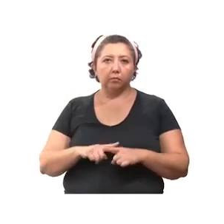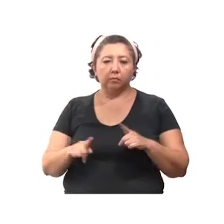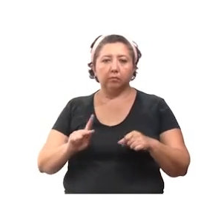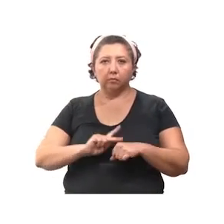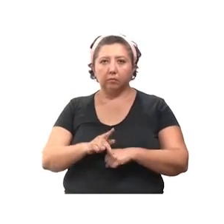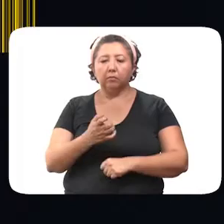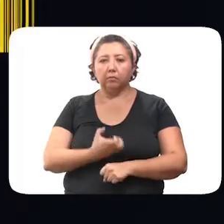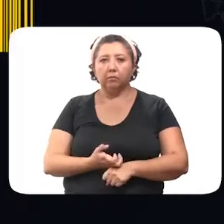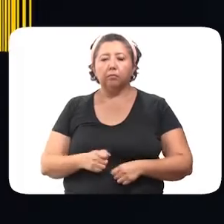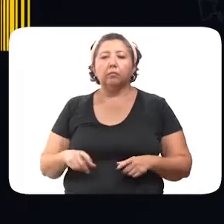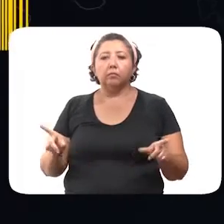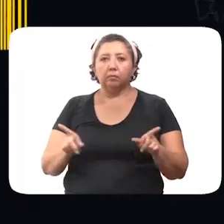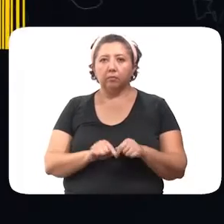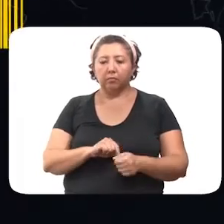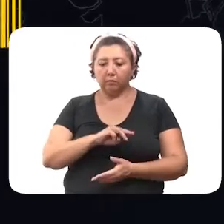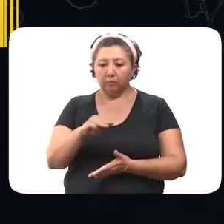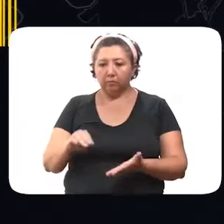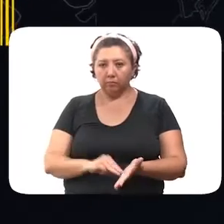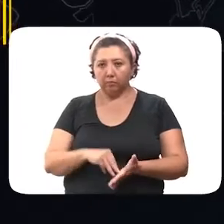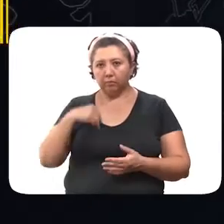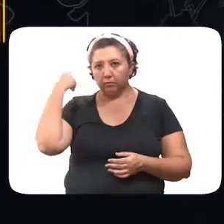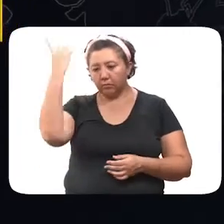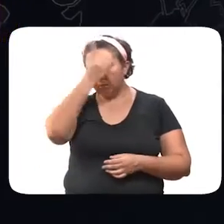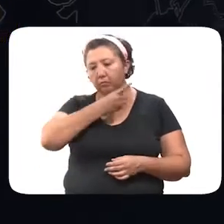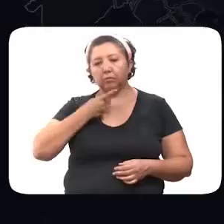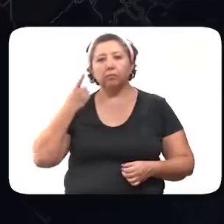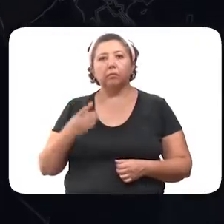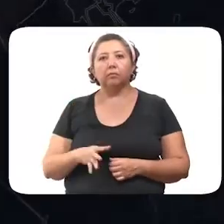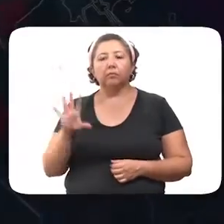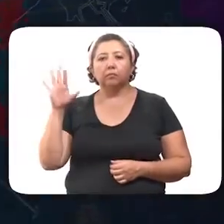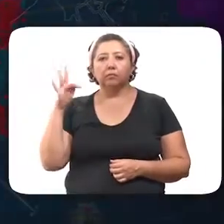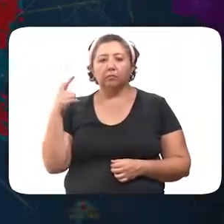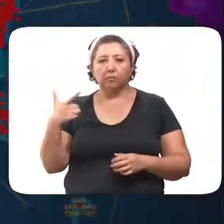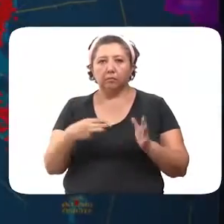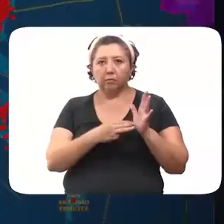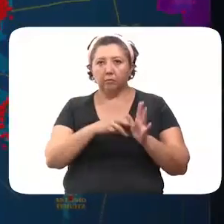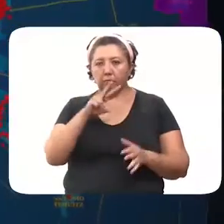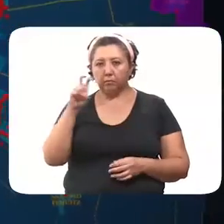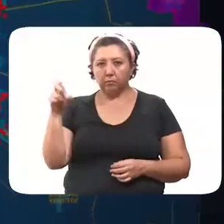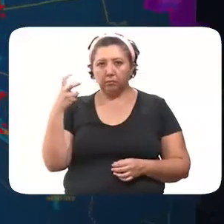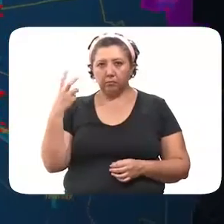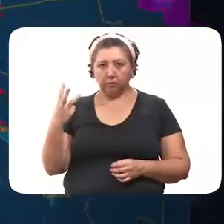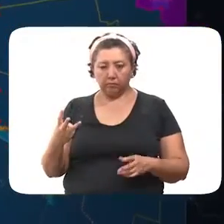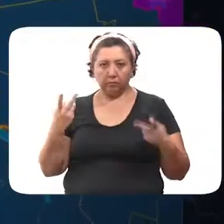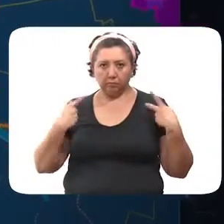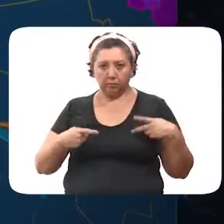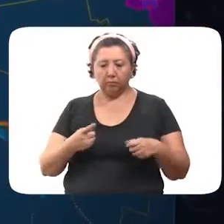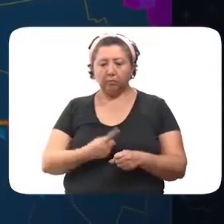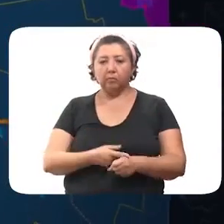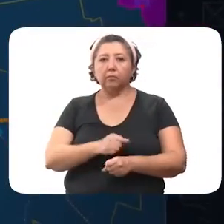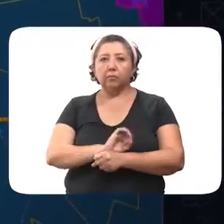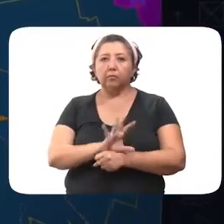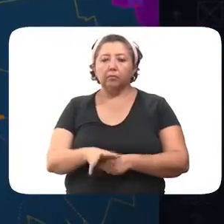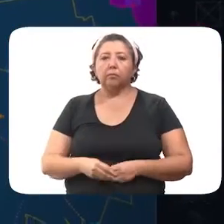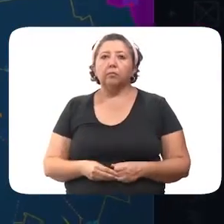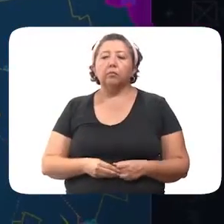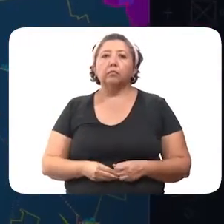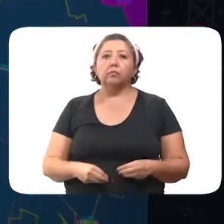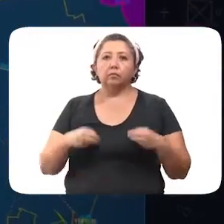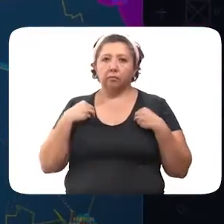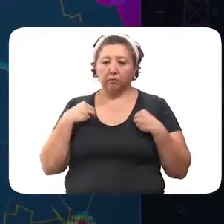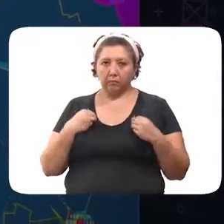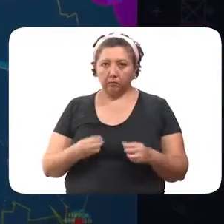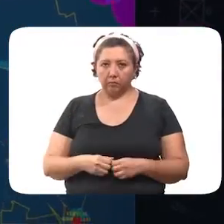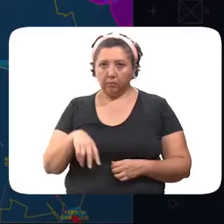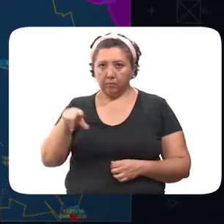otro país u otro estado. Específicamente en Mérida se han diagnosticado 47,203 personas contagiadas de coronavirus, los cuales